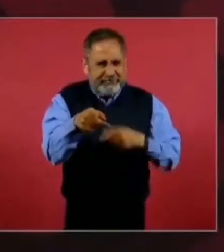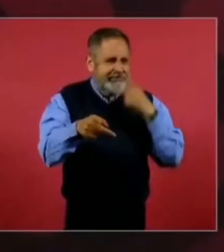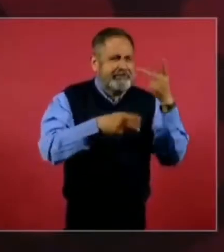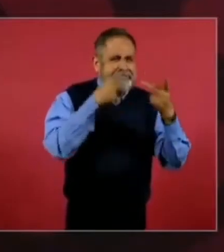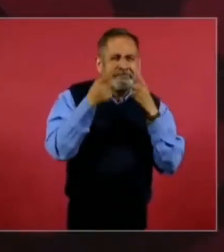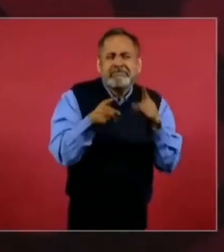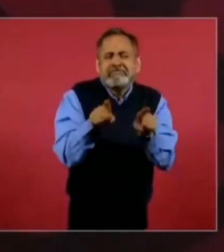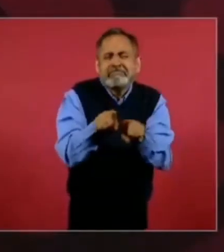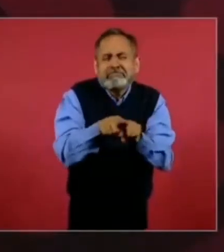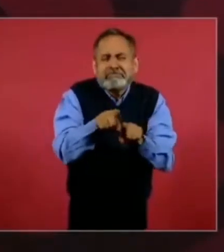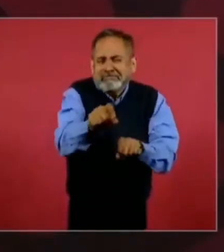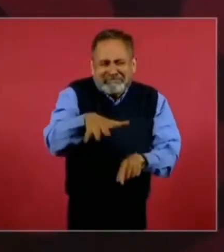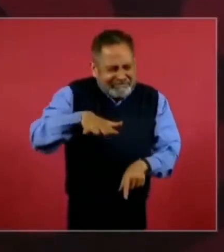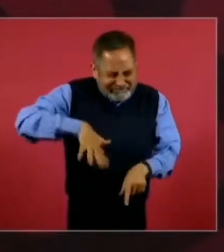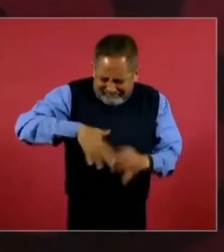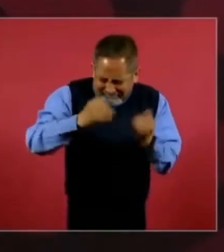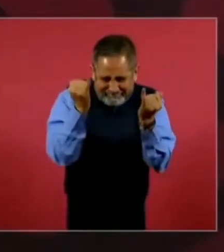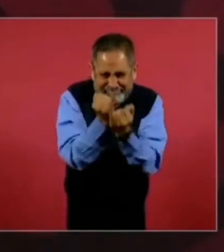de ese tipo?